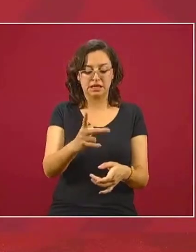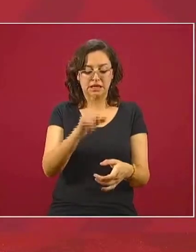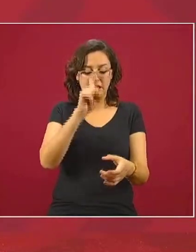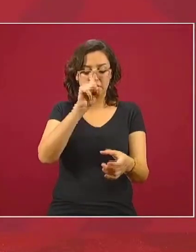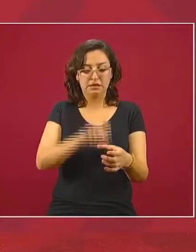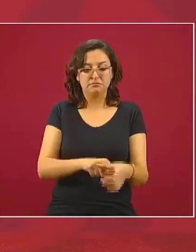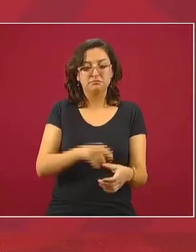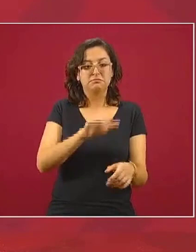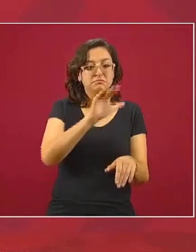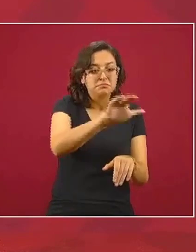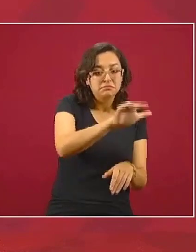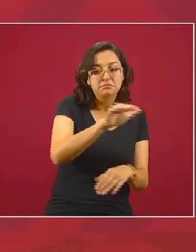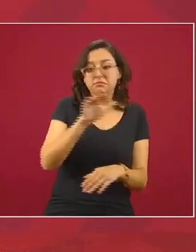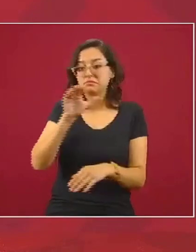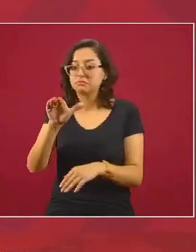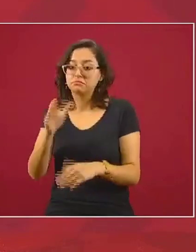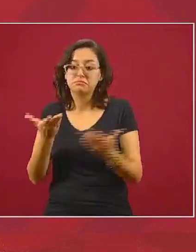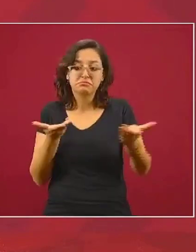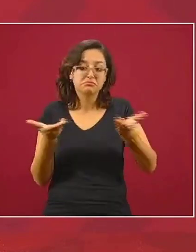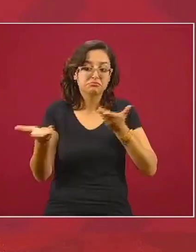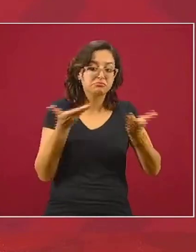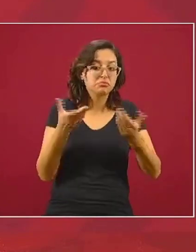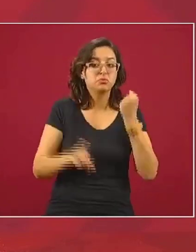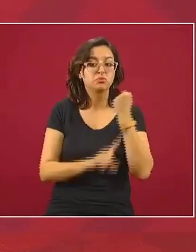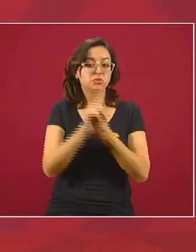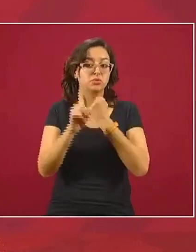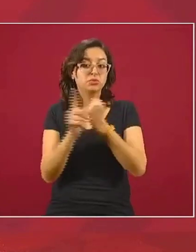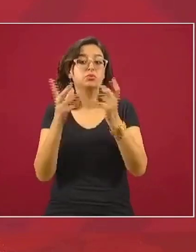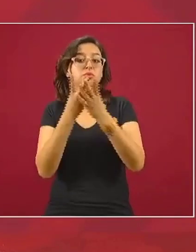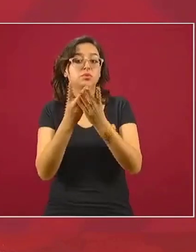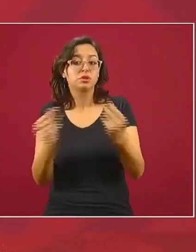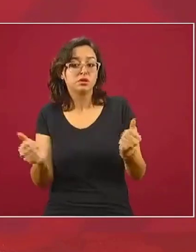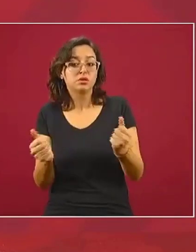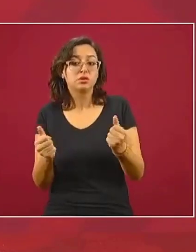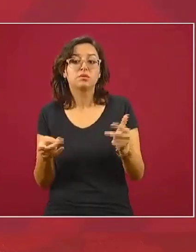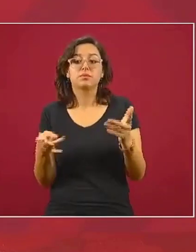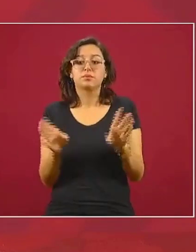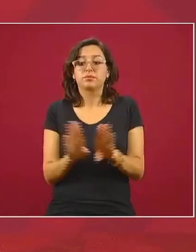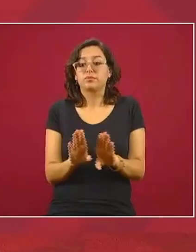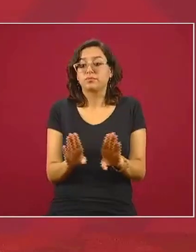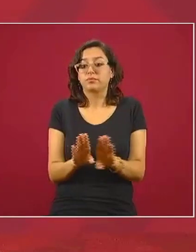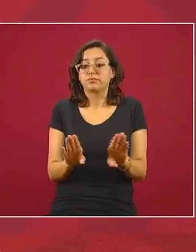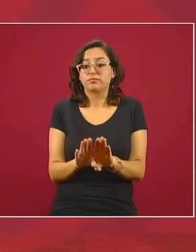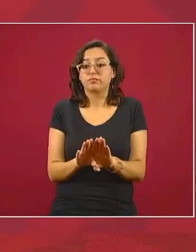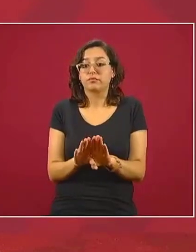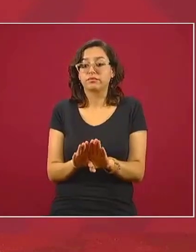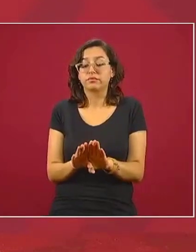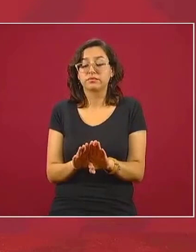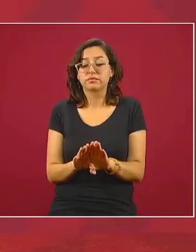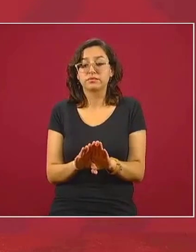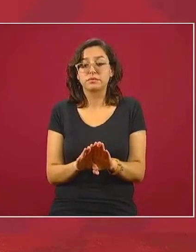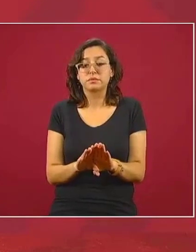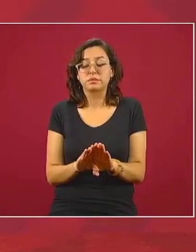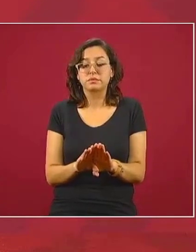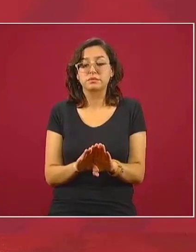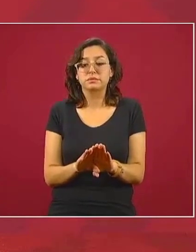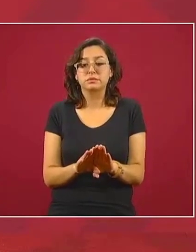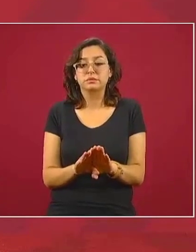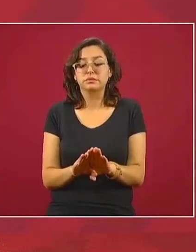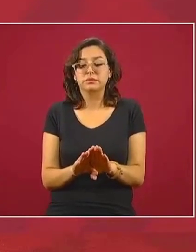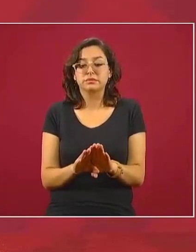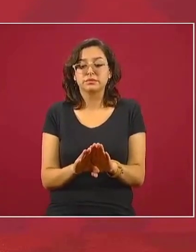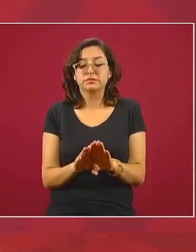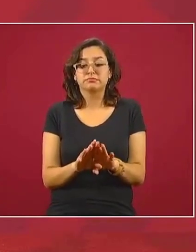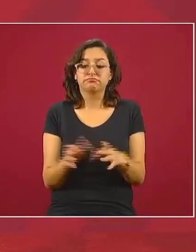ambas partes la solución al problema tiene que ser una solución que